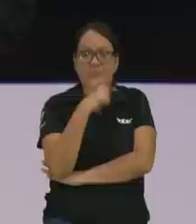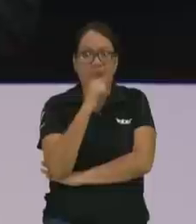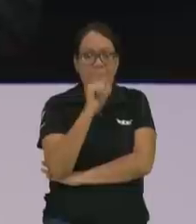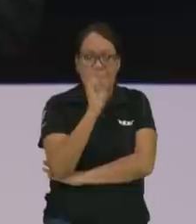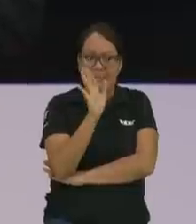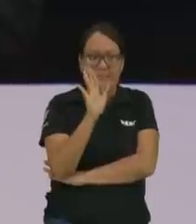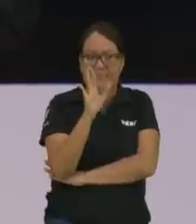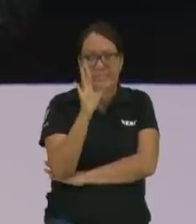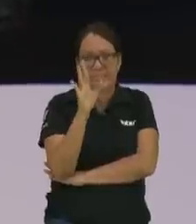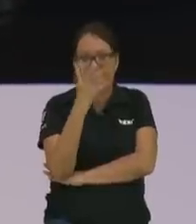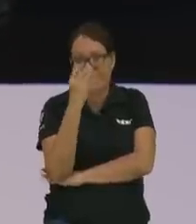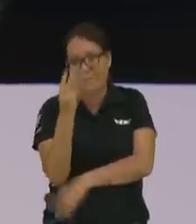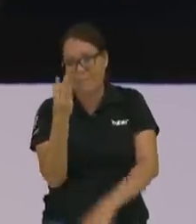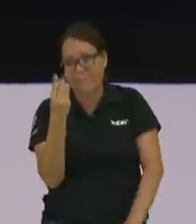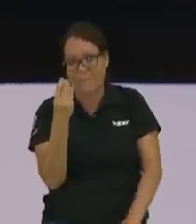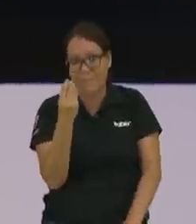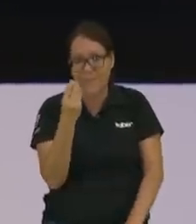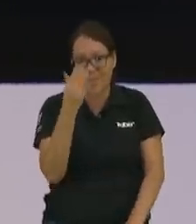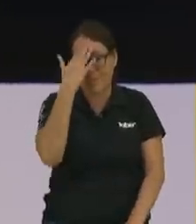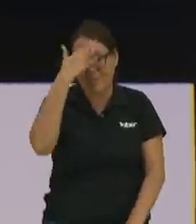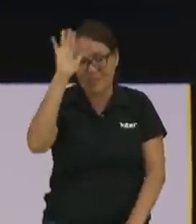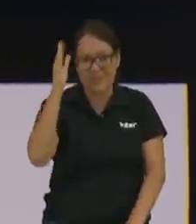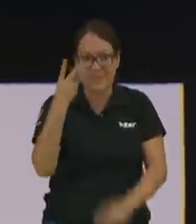miedo capaz de me salir el hígado